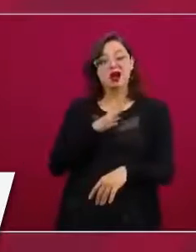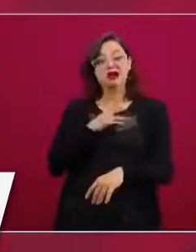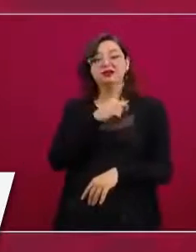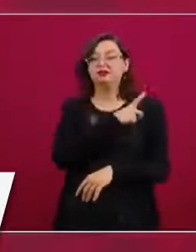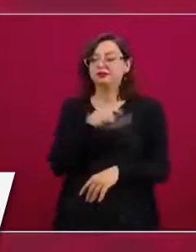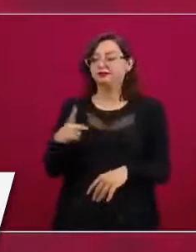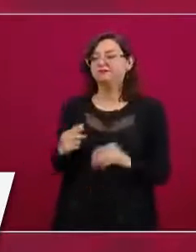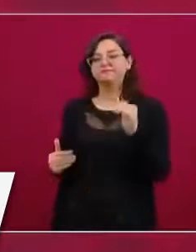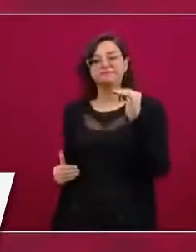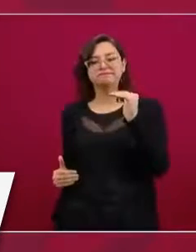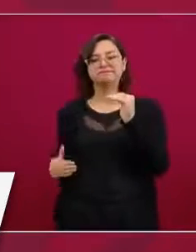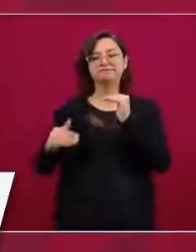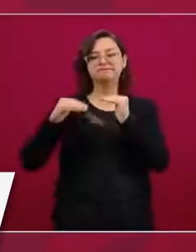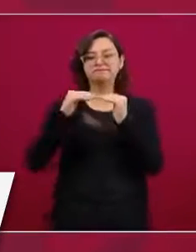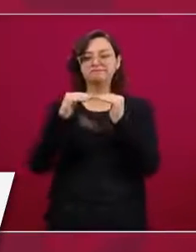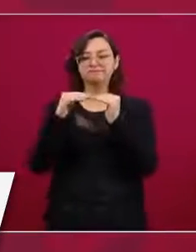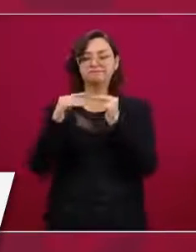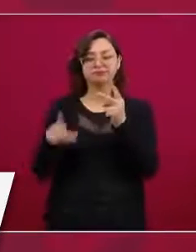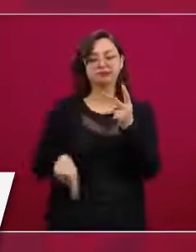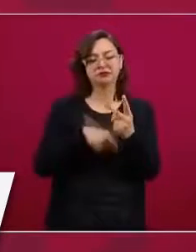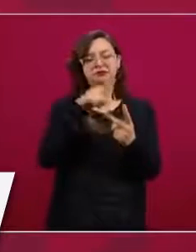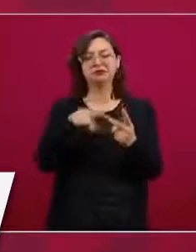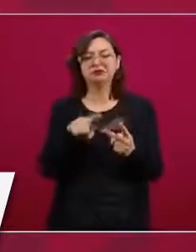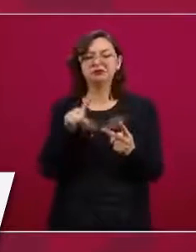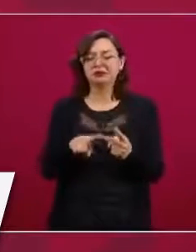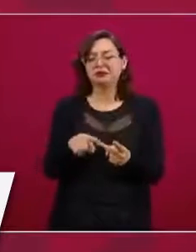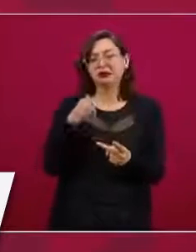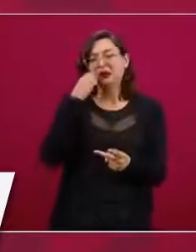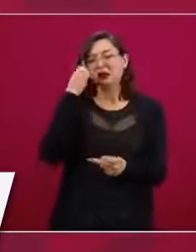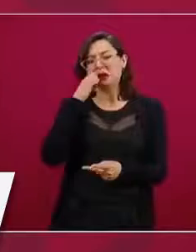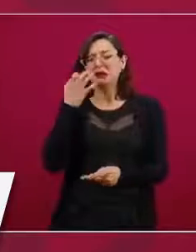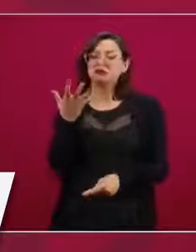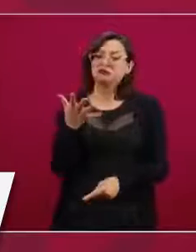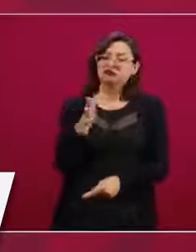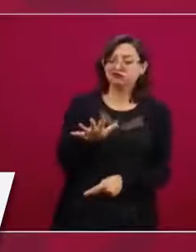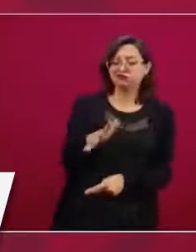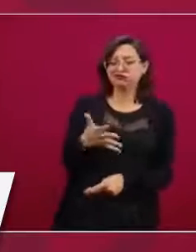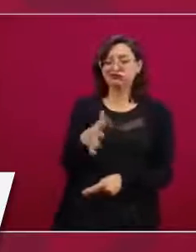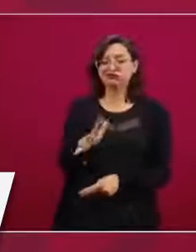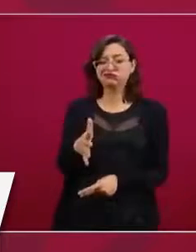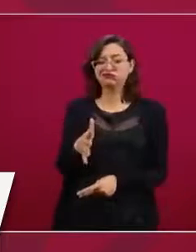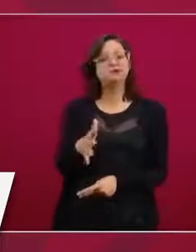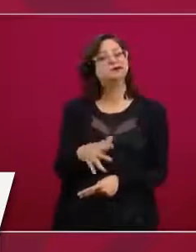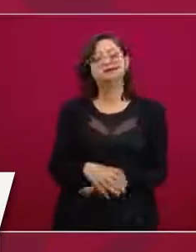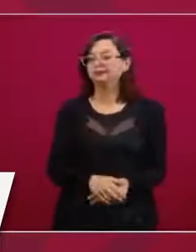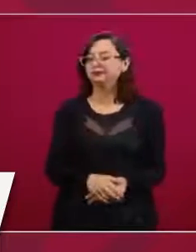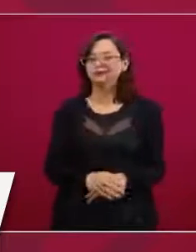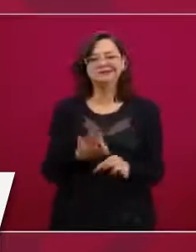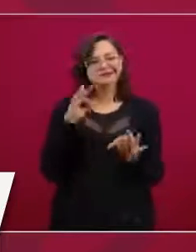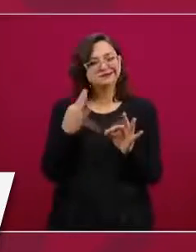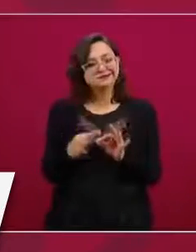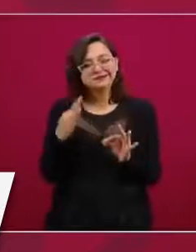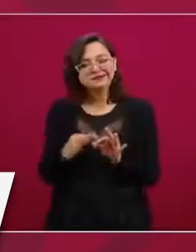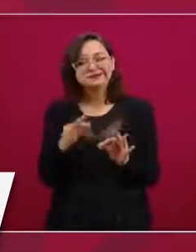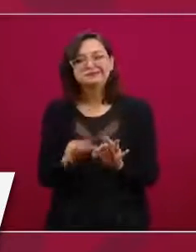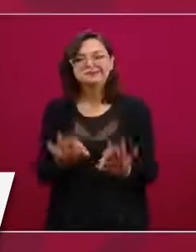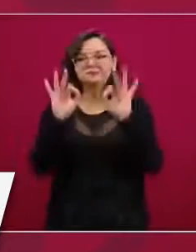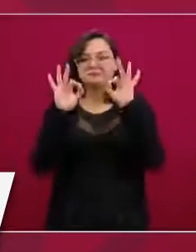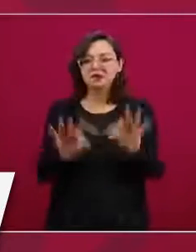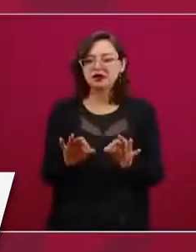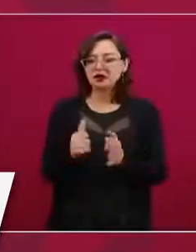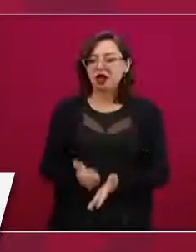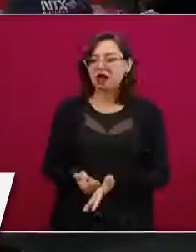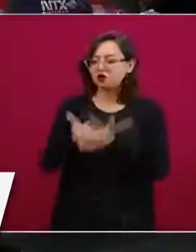excelencia. No nos conformamos con medianías, queremos aspirar siempre a ser mejores y ayudar a los demás a ser